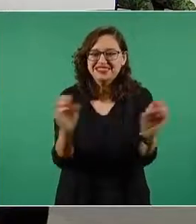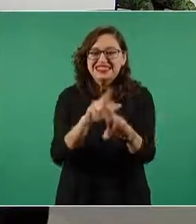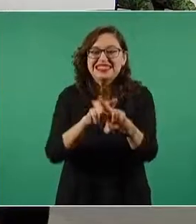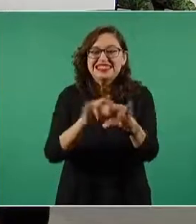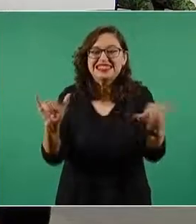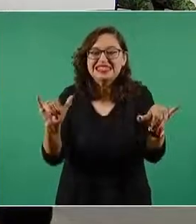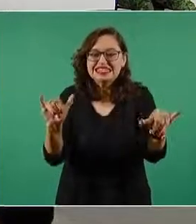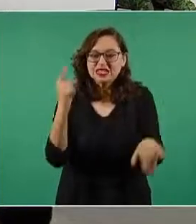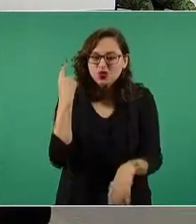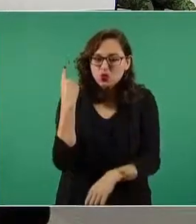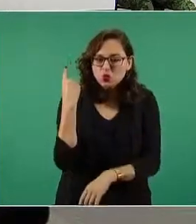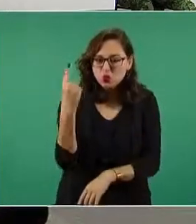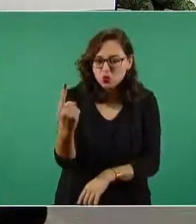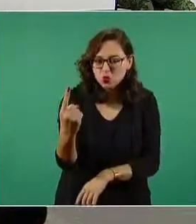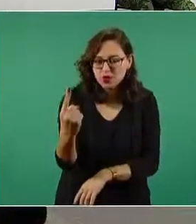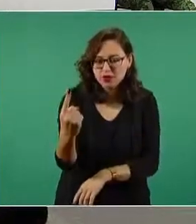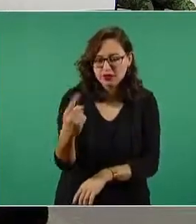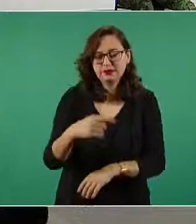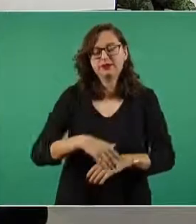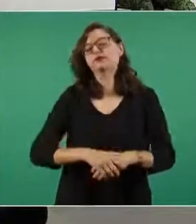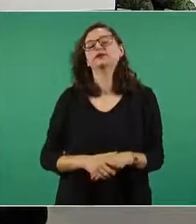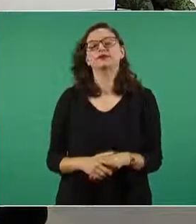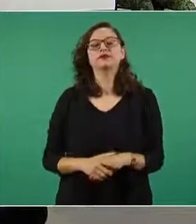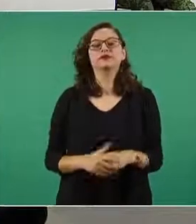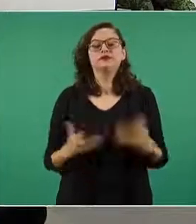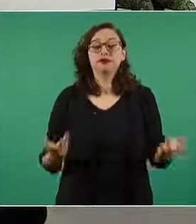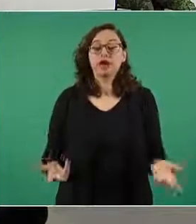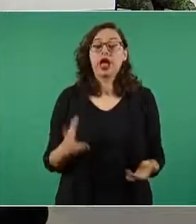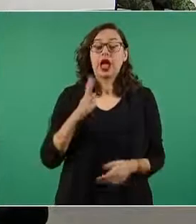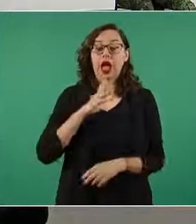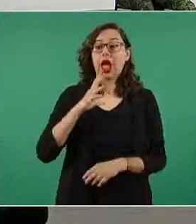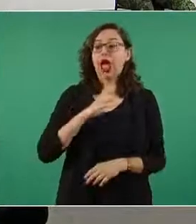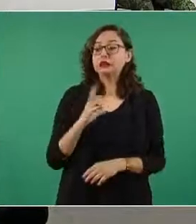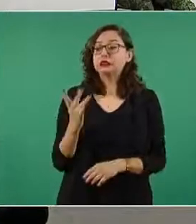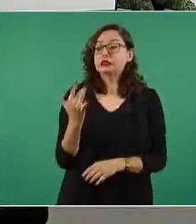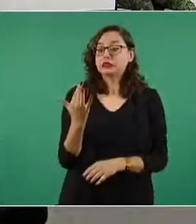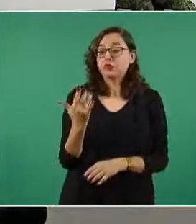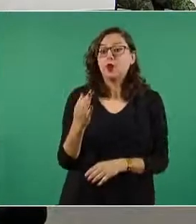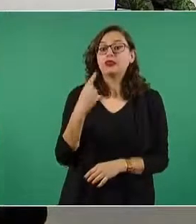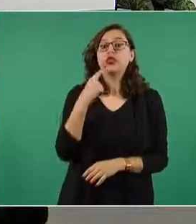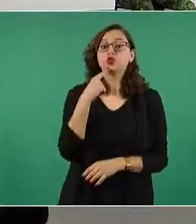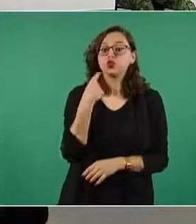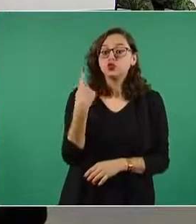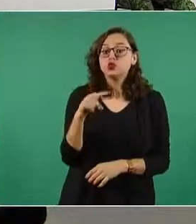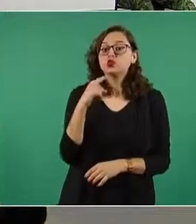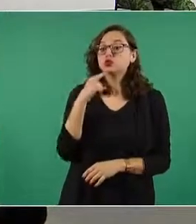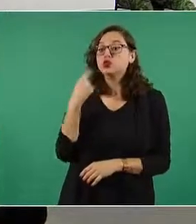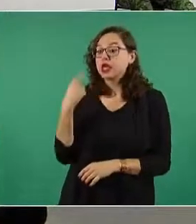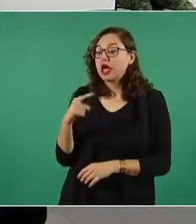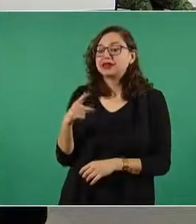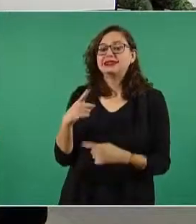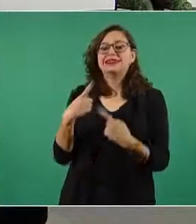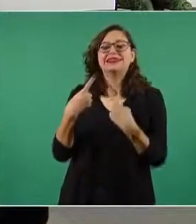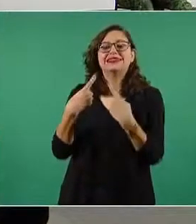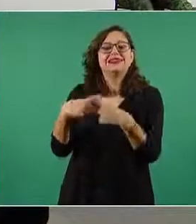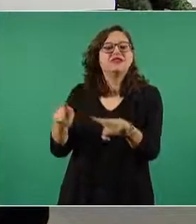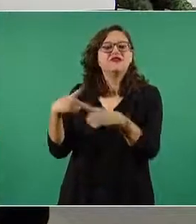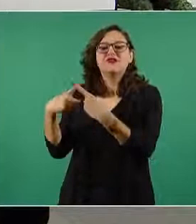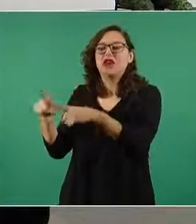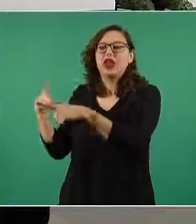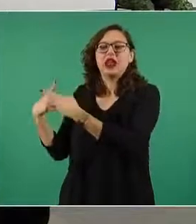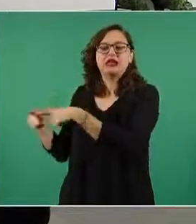comentarles que de estas 52 quejas significa que tenemos una queja por cada dos mil